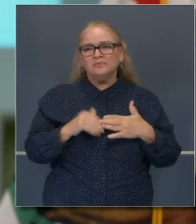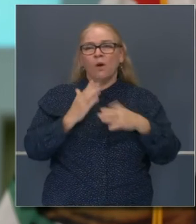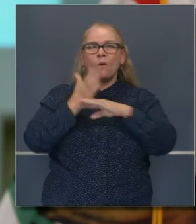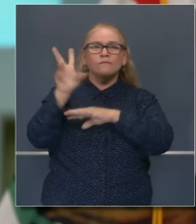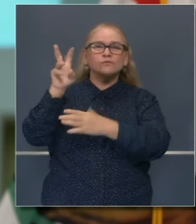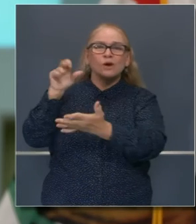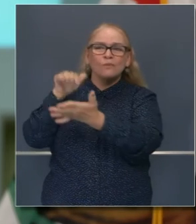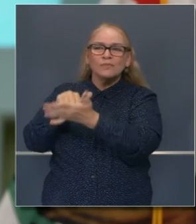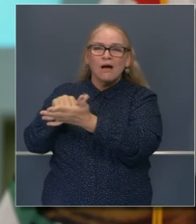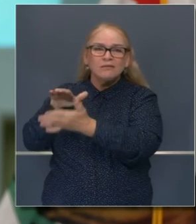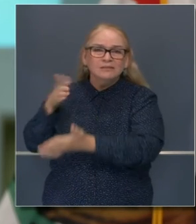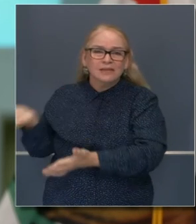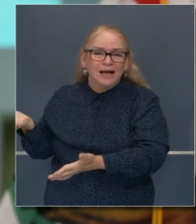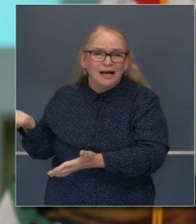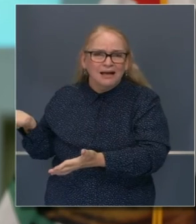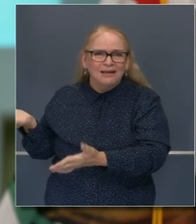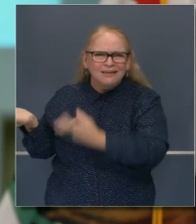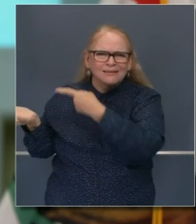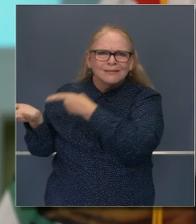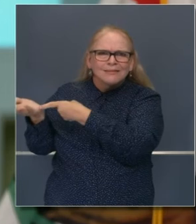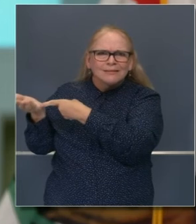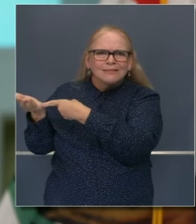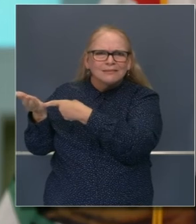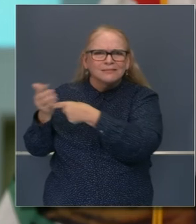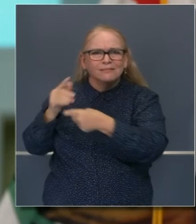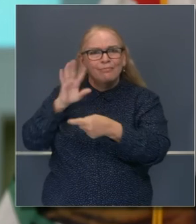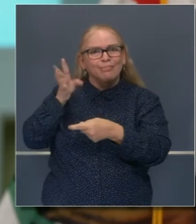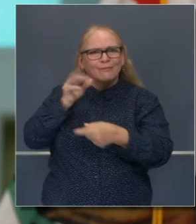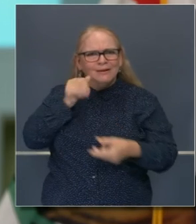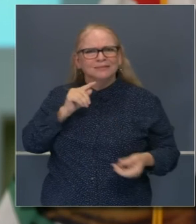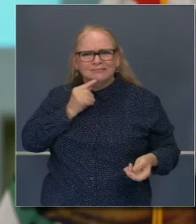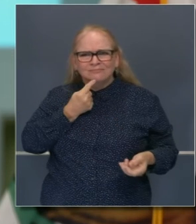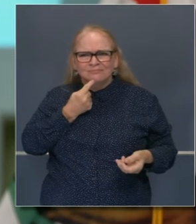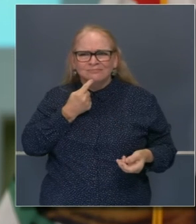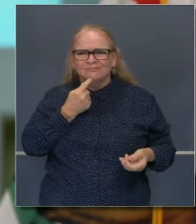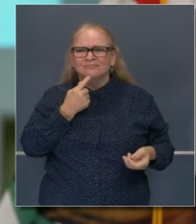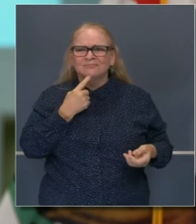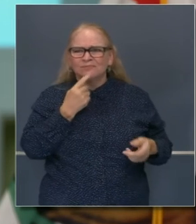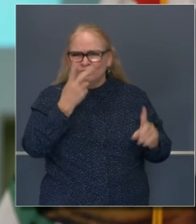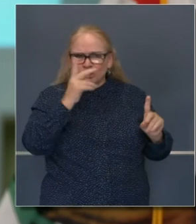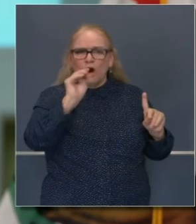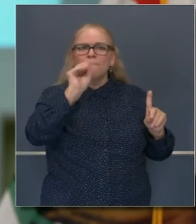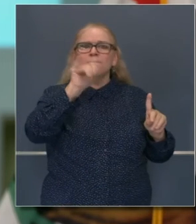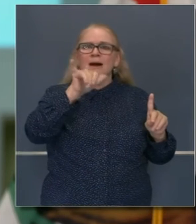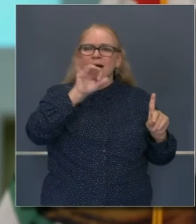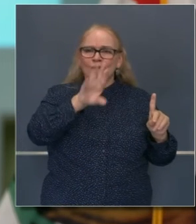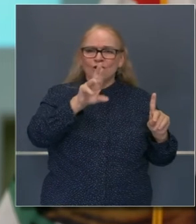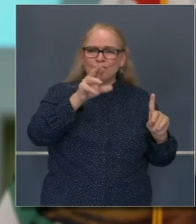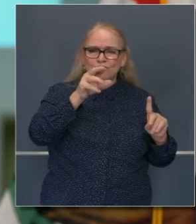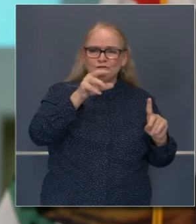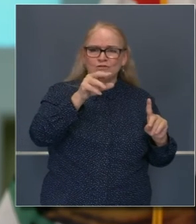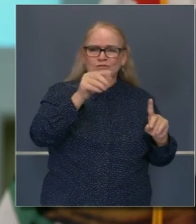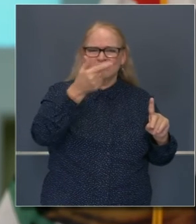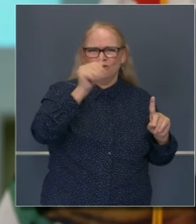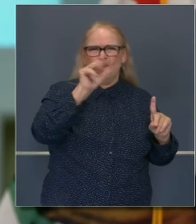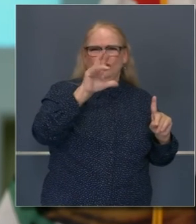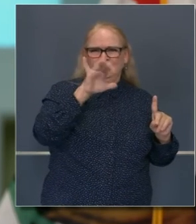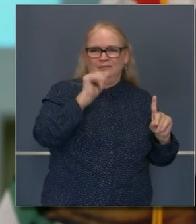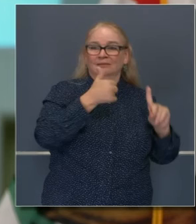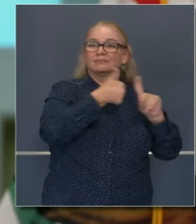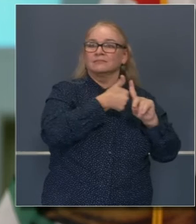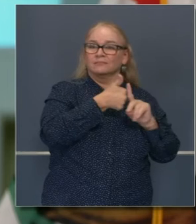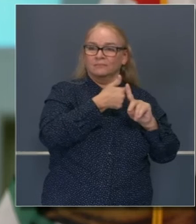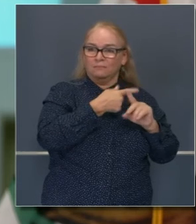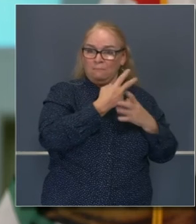muerto. Hoy vi al alcalde García de Long Beach en un programa nacional recordándonos que